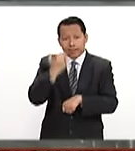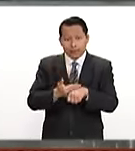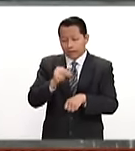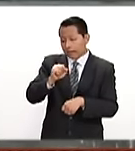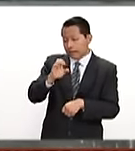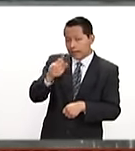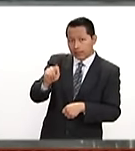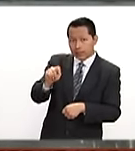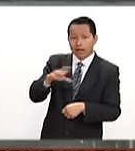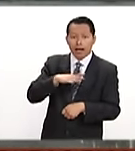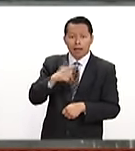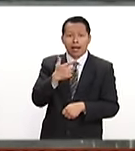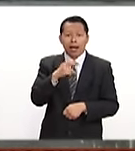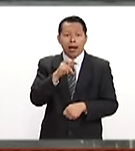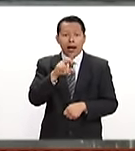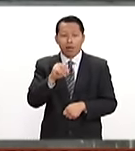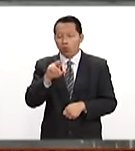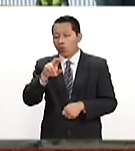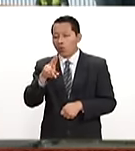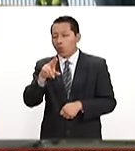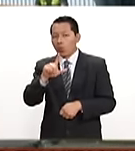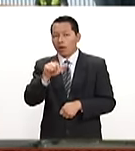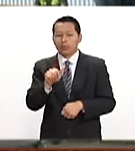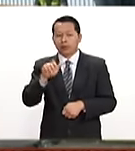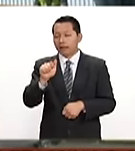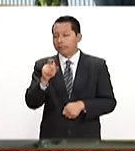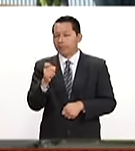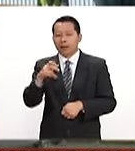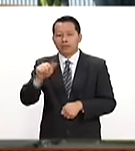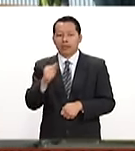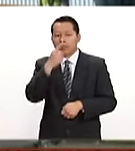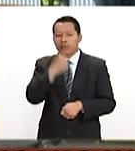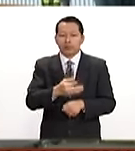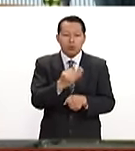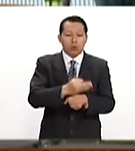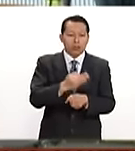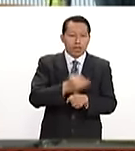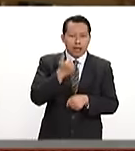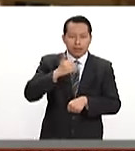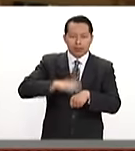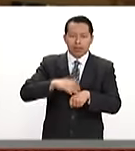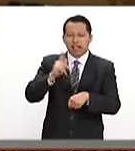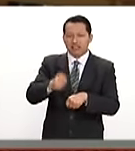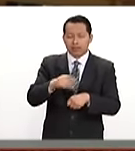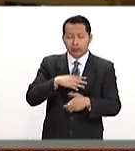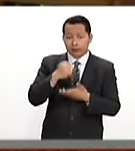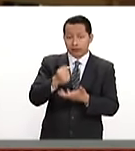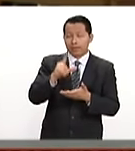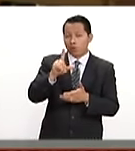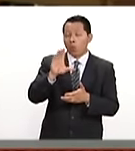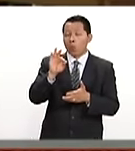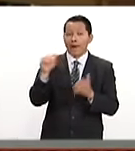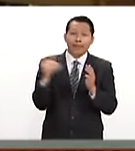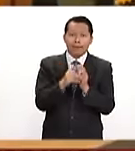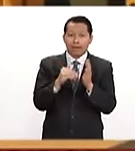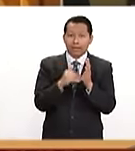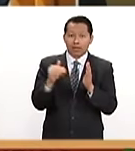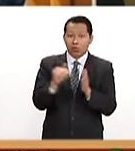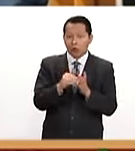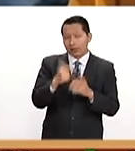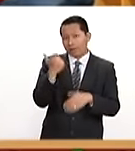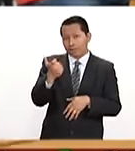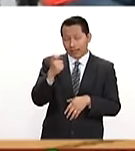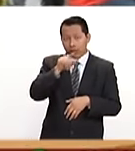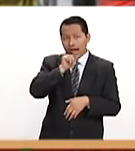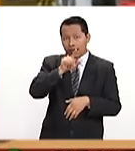Comunicaciones y Transportes, Gerardo Ruiz Esparza, dijo que en la actual administración se están invirtiendo más de 40 mil millones de pesos en Jalisco